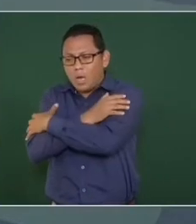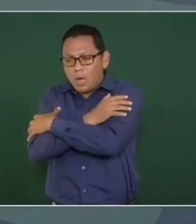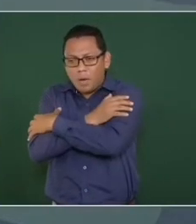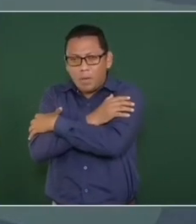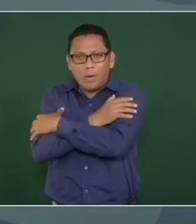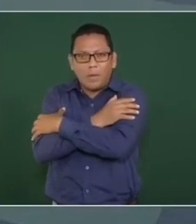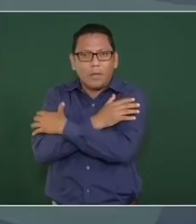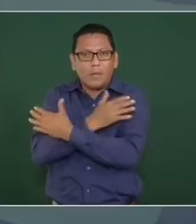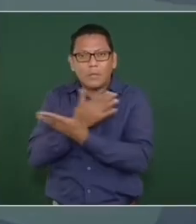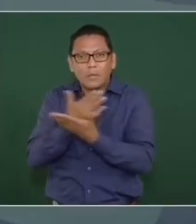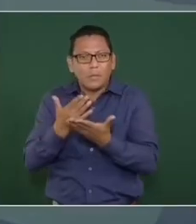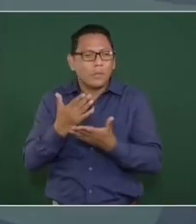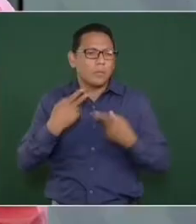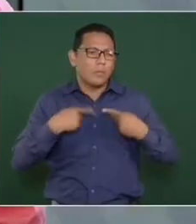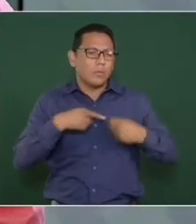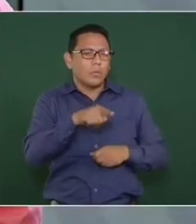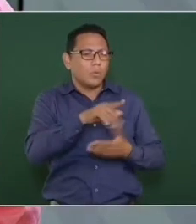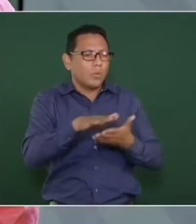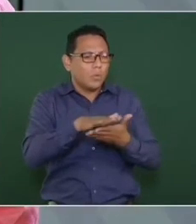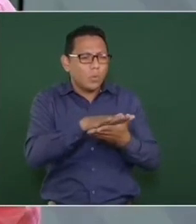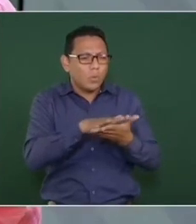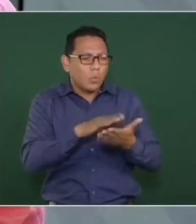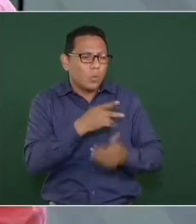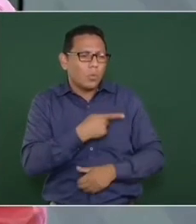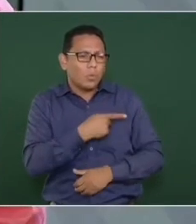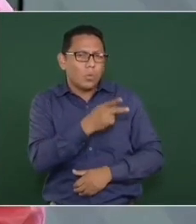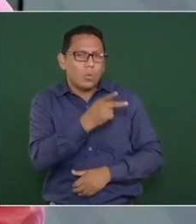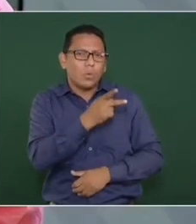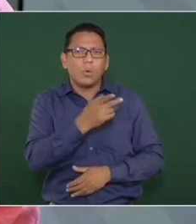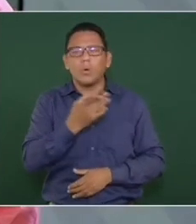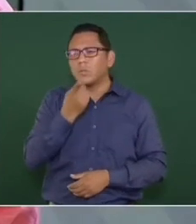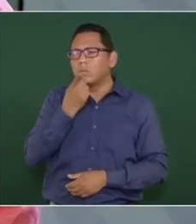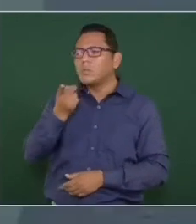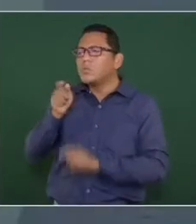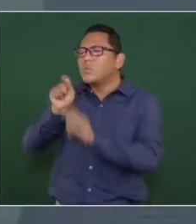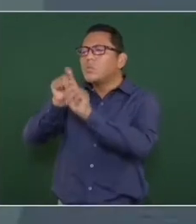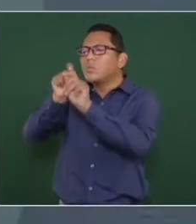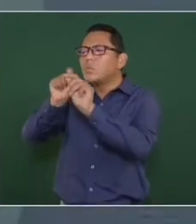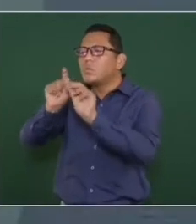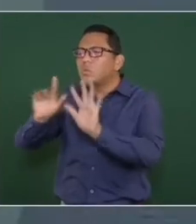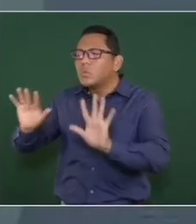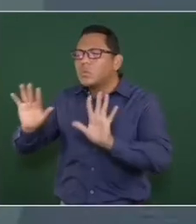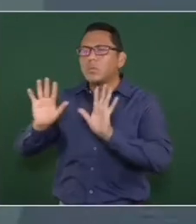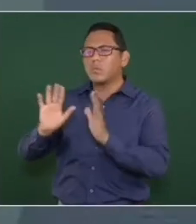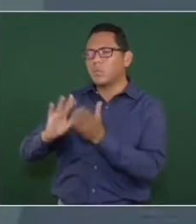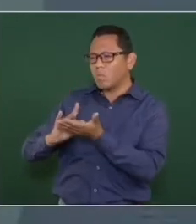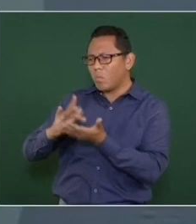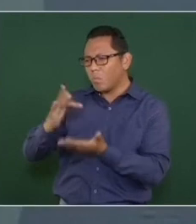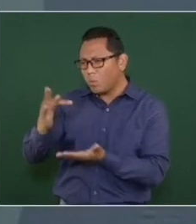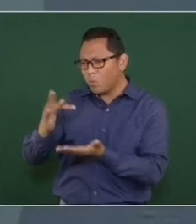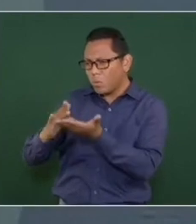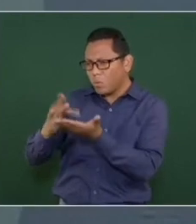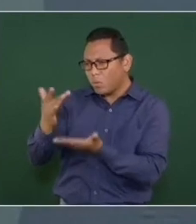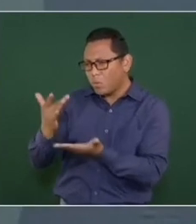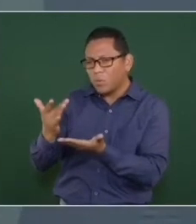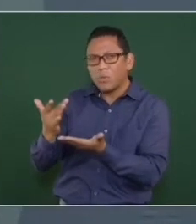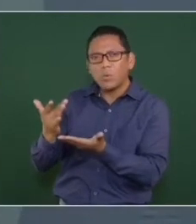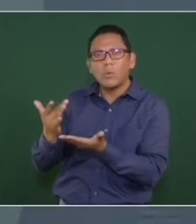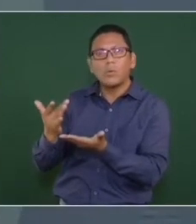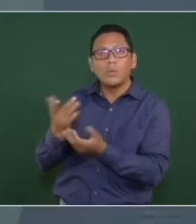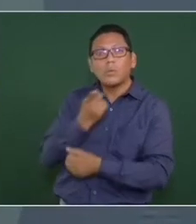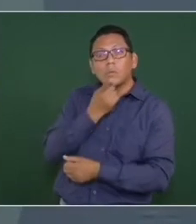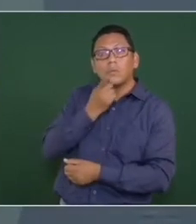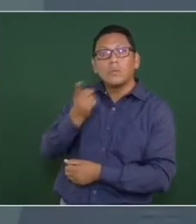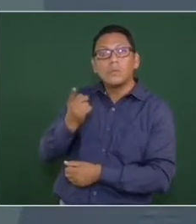de un pobre, una bendición, un agradecimiento